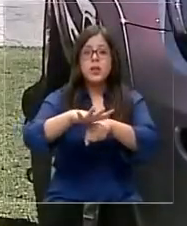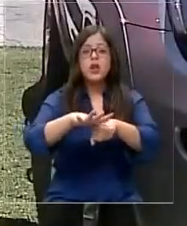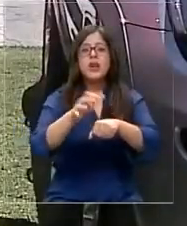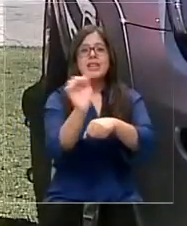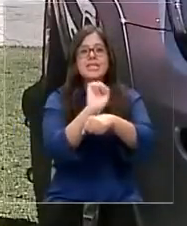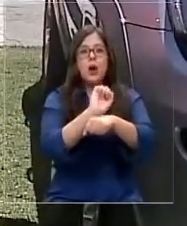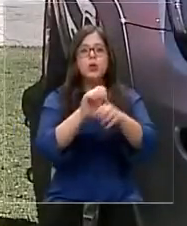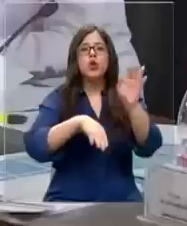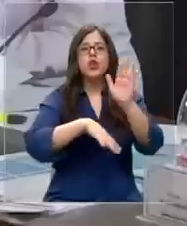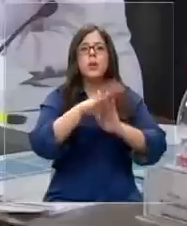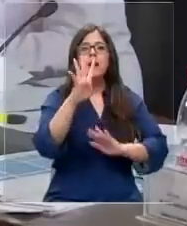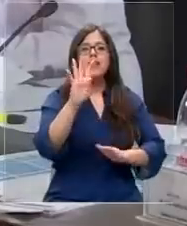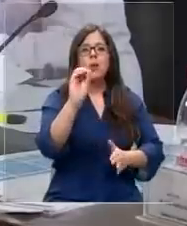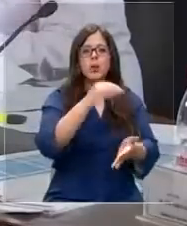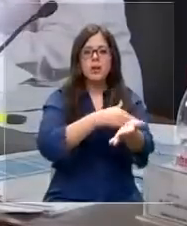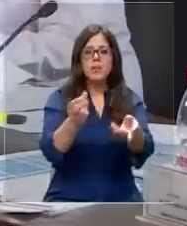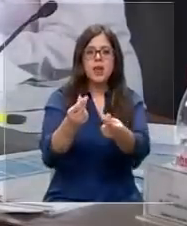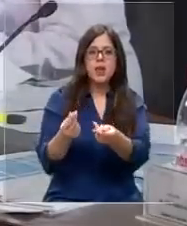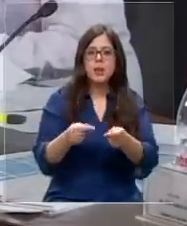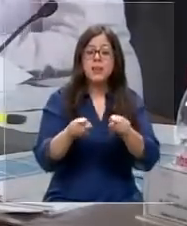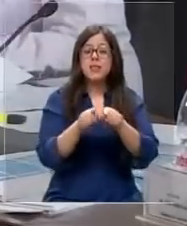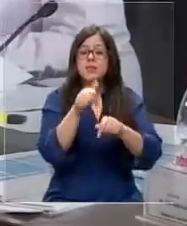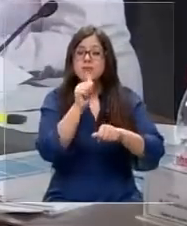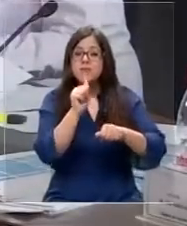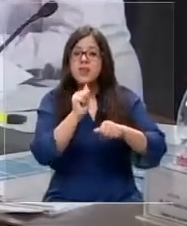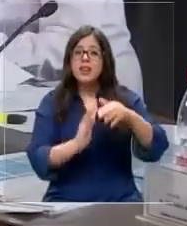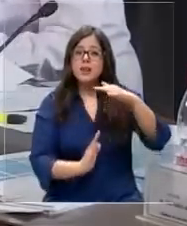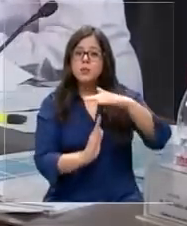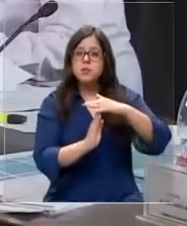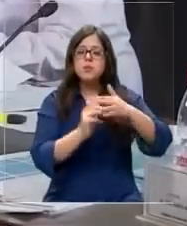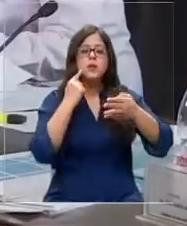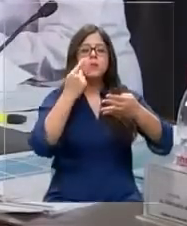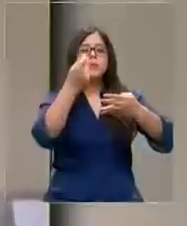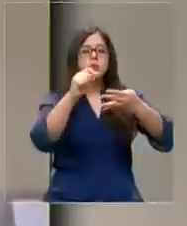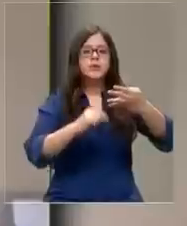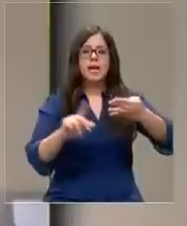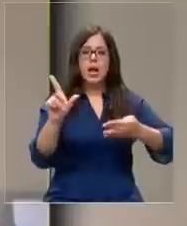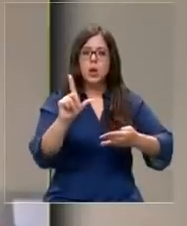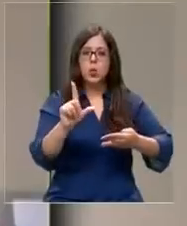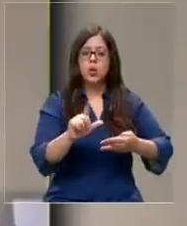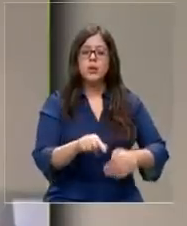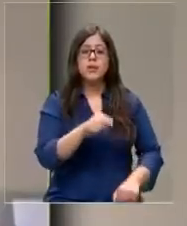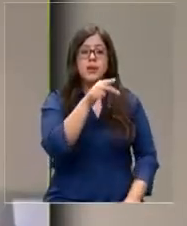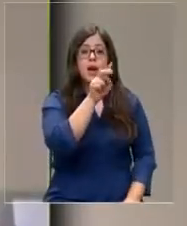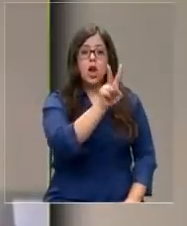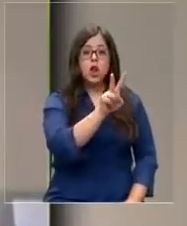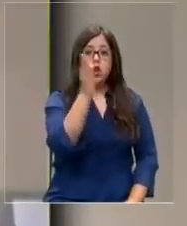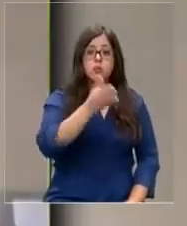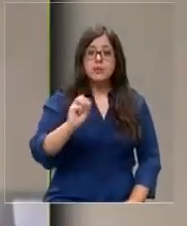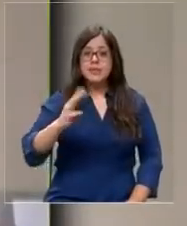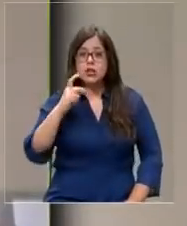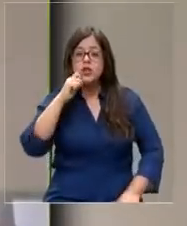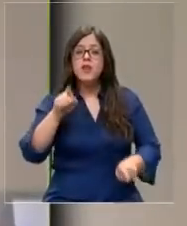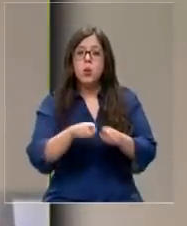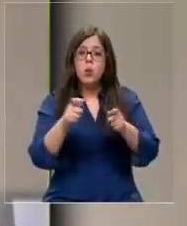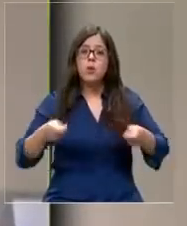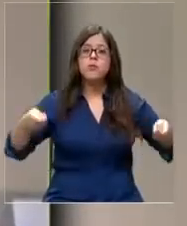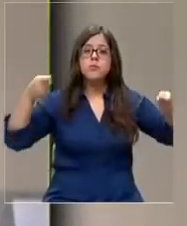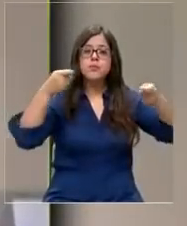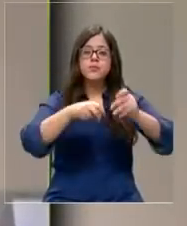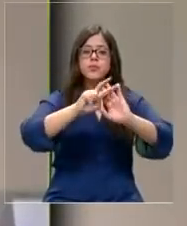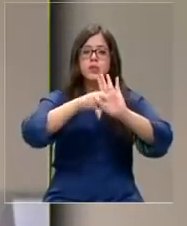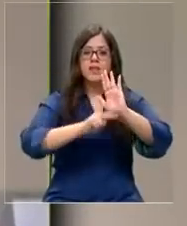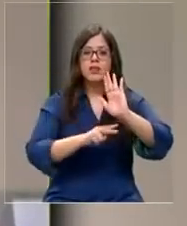40 millones de pesos, lo que quedó pendiente para la revisión este lunes. Dos tercios se van a financiar con estas modificaciones